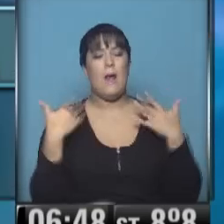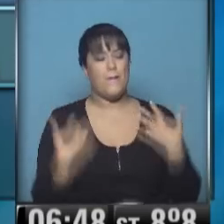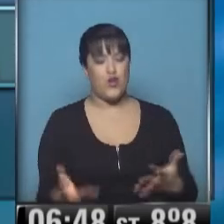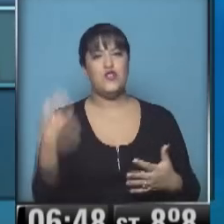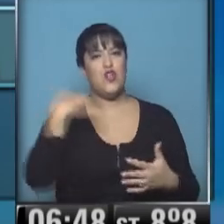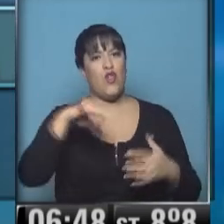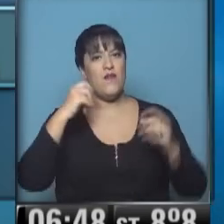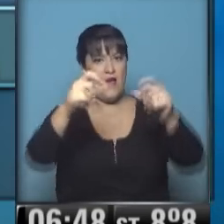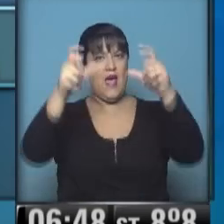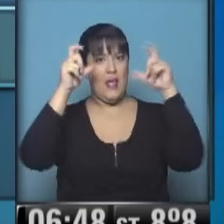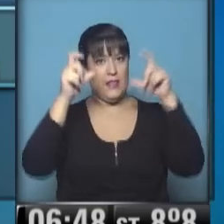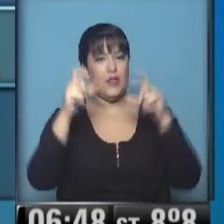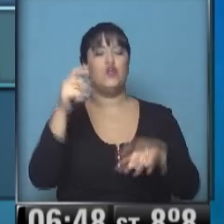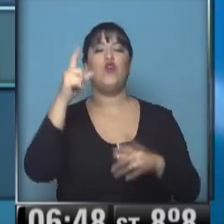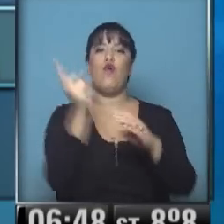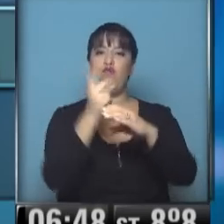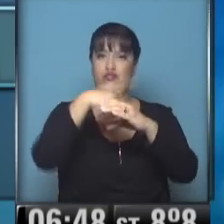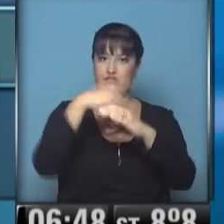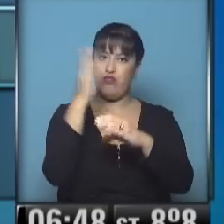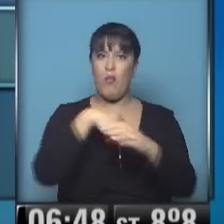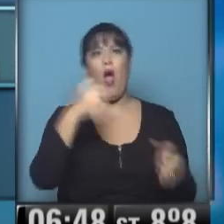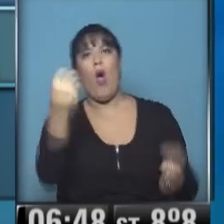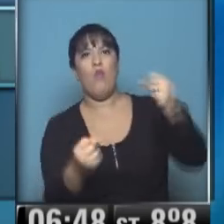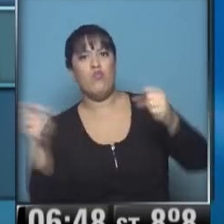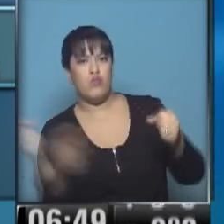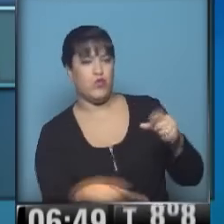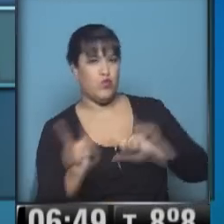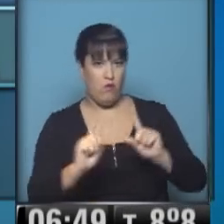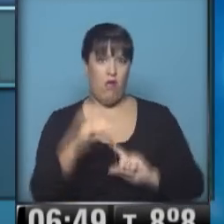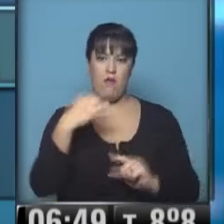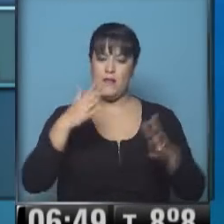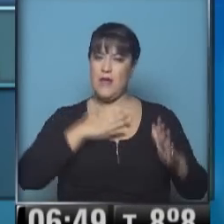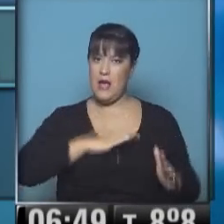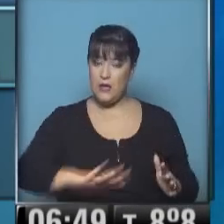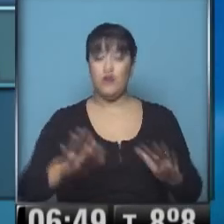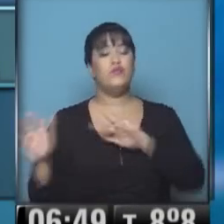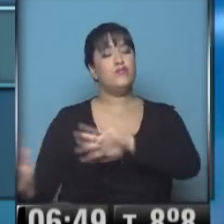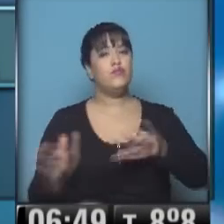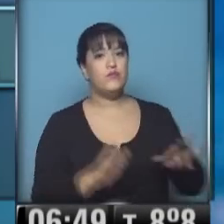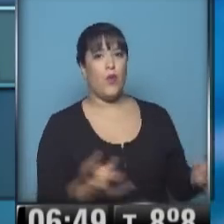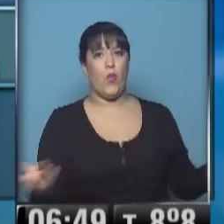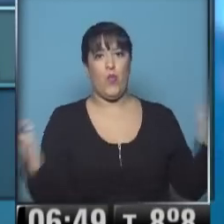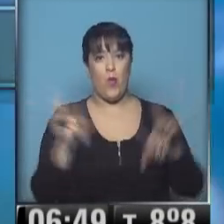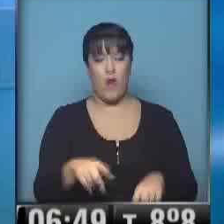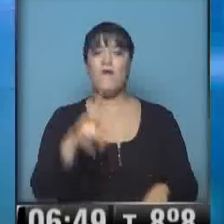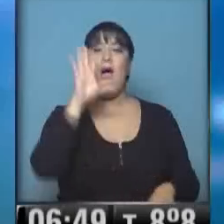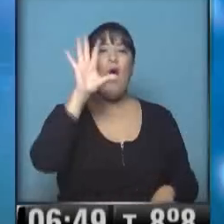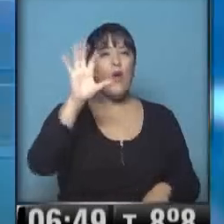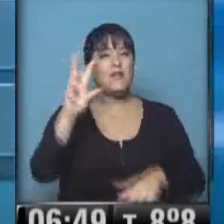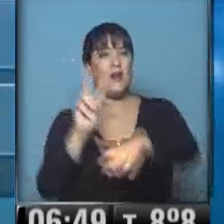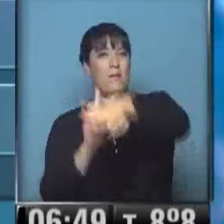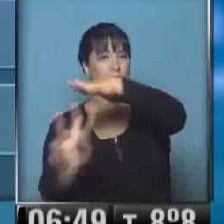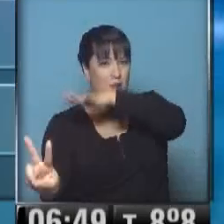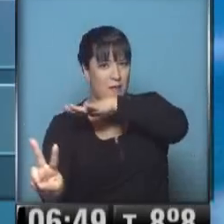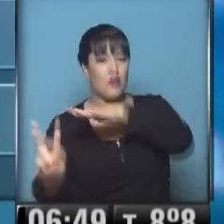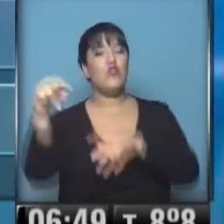cuidado, a menor velocidad y eviten realizar maniobras bruscas. De regreso a la ciudad, repasamos los servicios. Recordamos que el premetro, por un conflicto